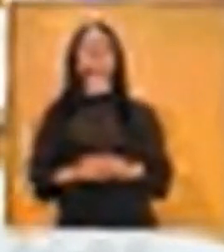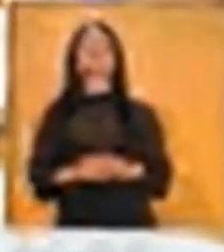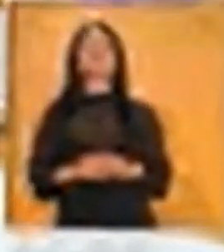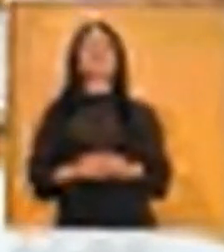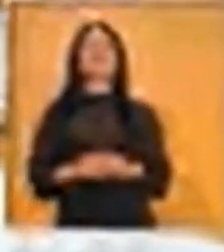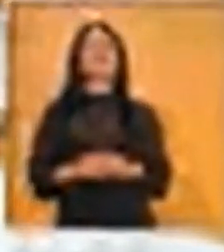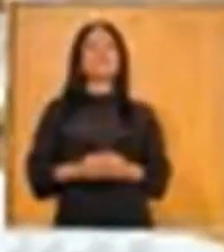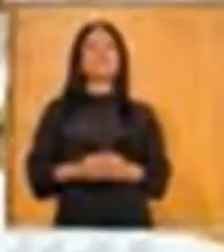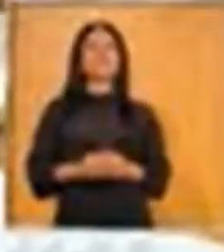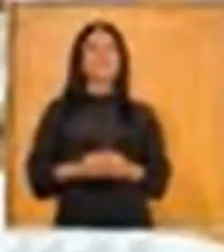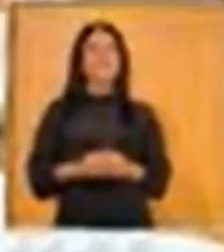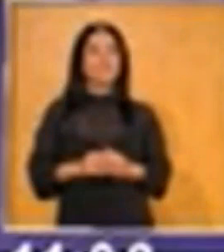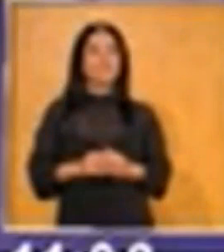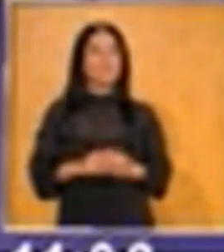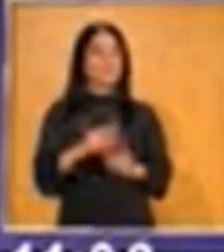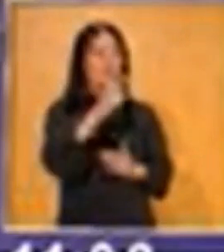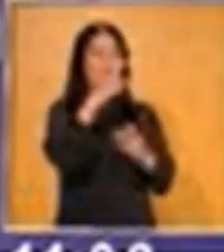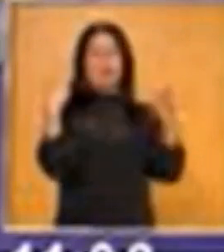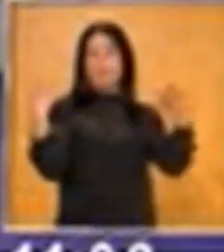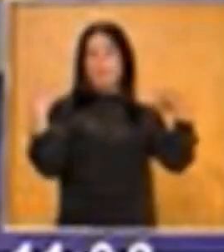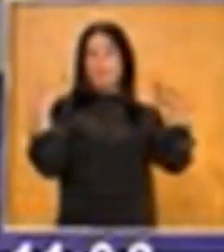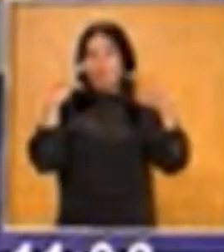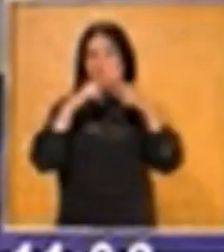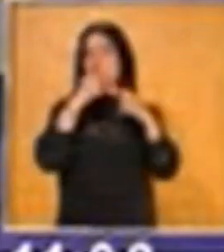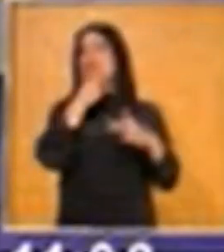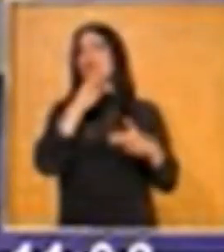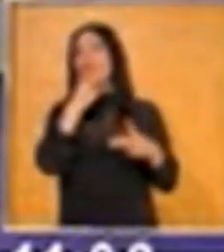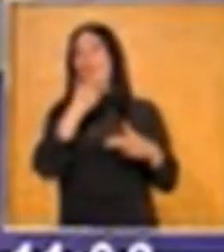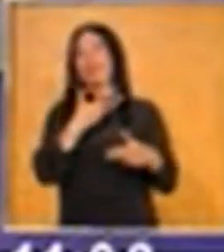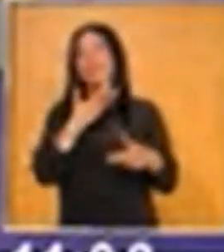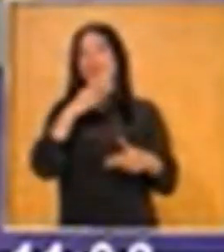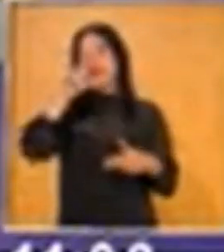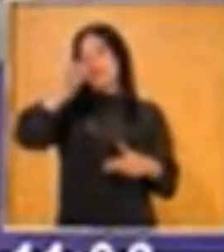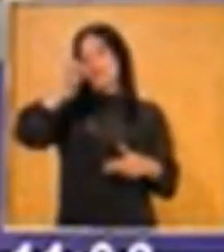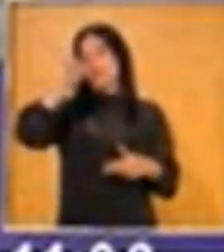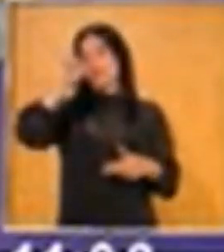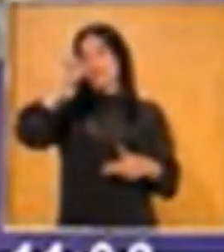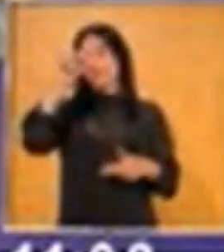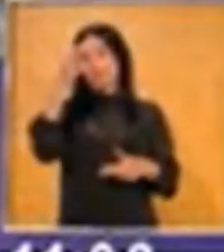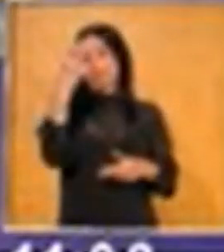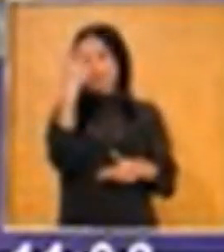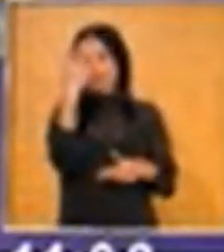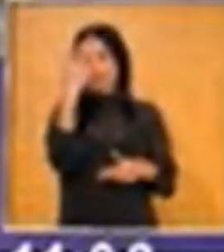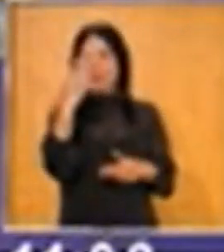Ya tienes el maestro. Ochenta y tres. Ochenta y tres. Ahora sigo yo.